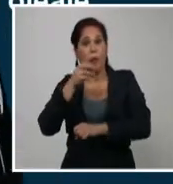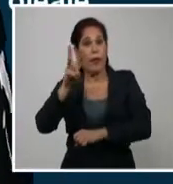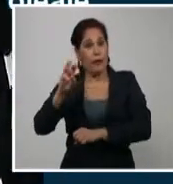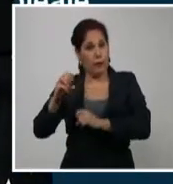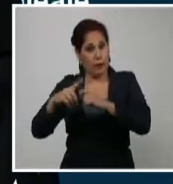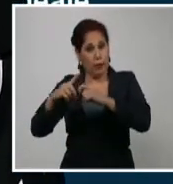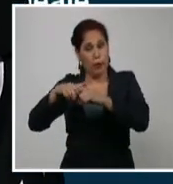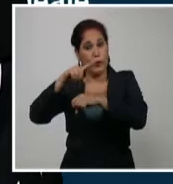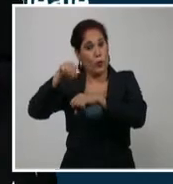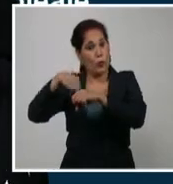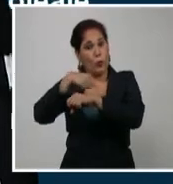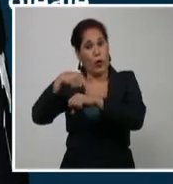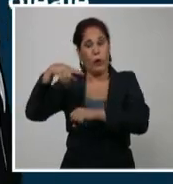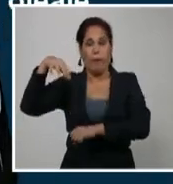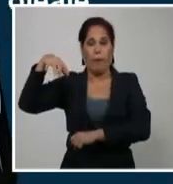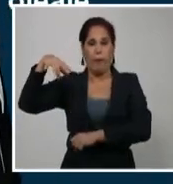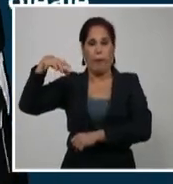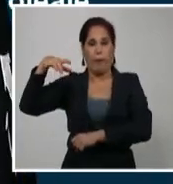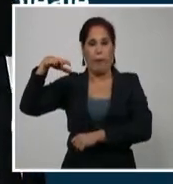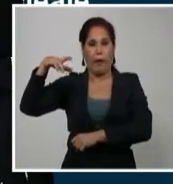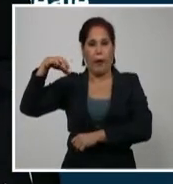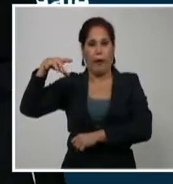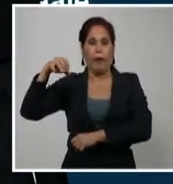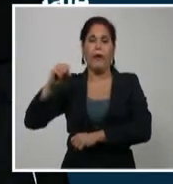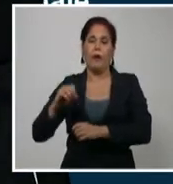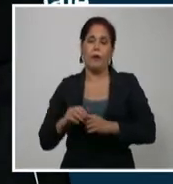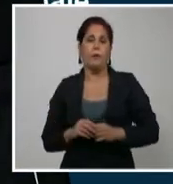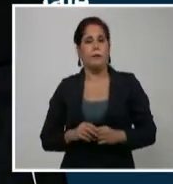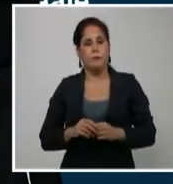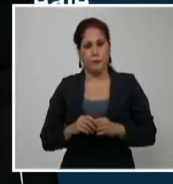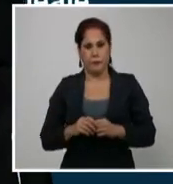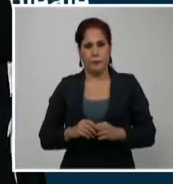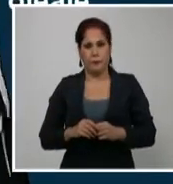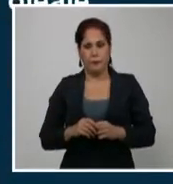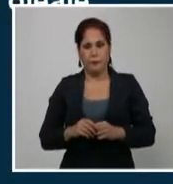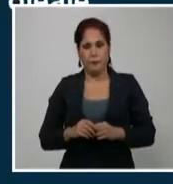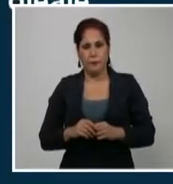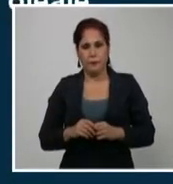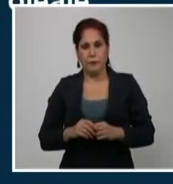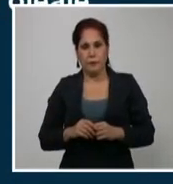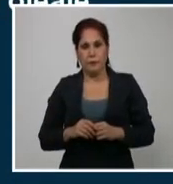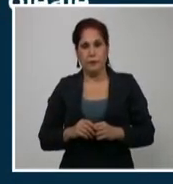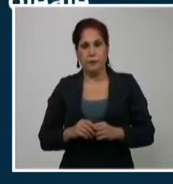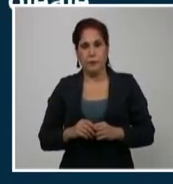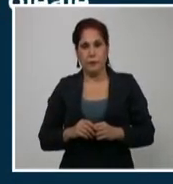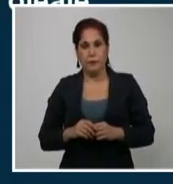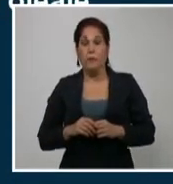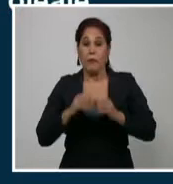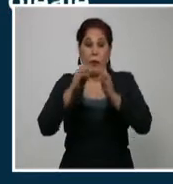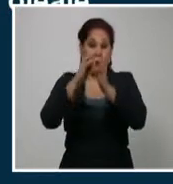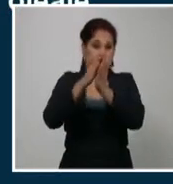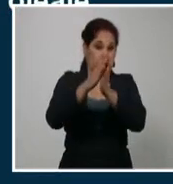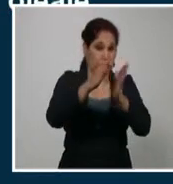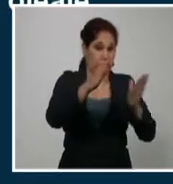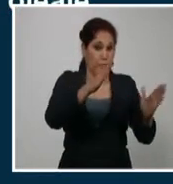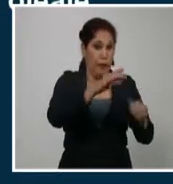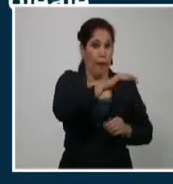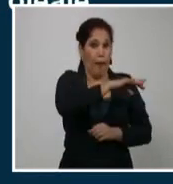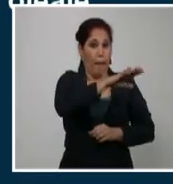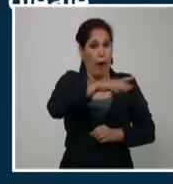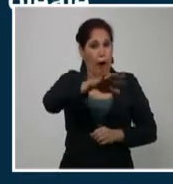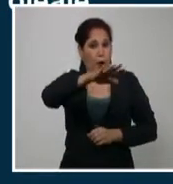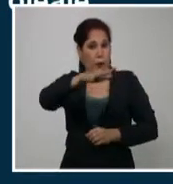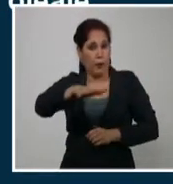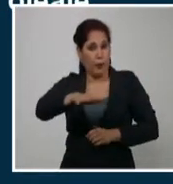kilómetros por hora en Pinar del Río y en zonas de la costa norte del occidente de nuestro país. Habrá marejadas en la costa norte